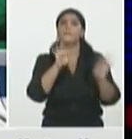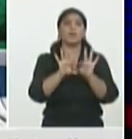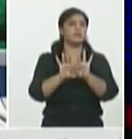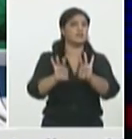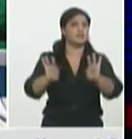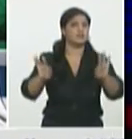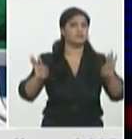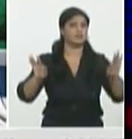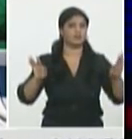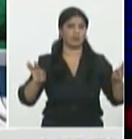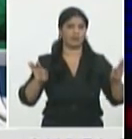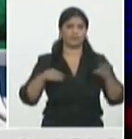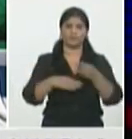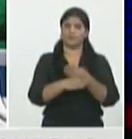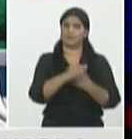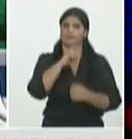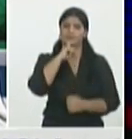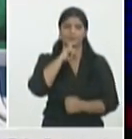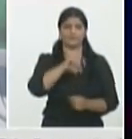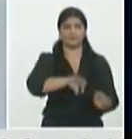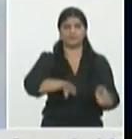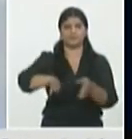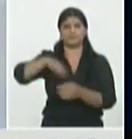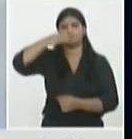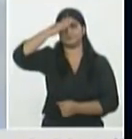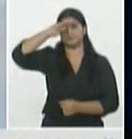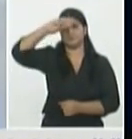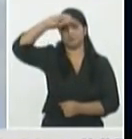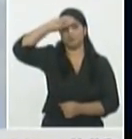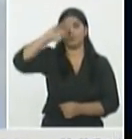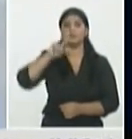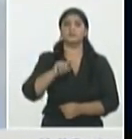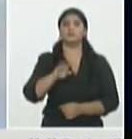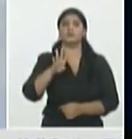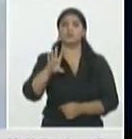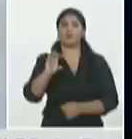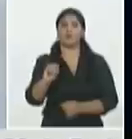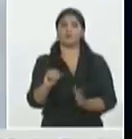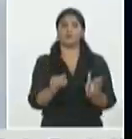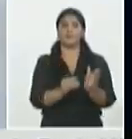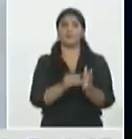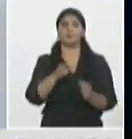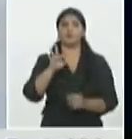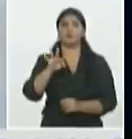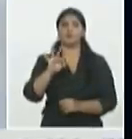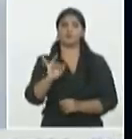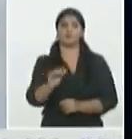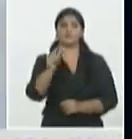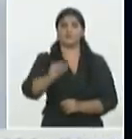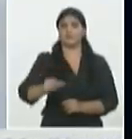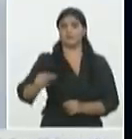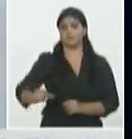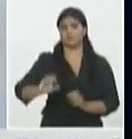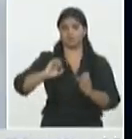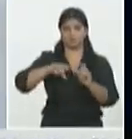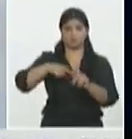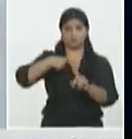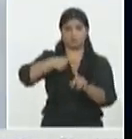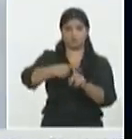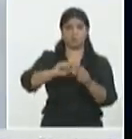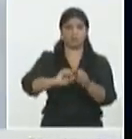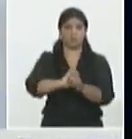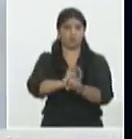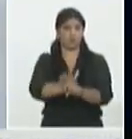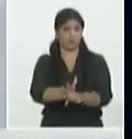tratar de esta forma Cuba con 140.087 pacientes diagnosticados con la enfermedad